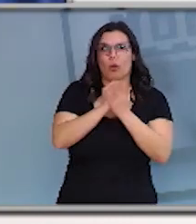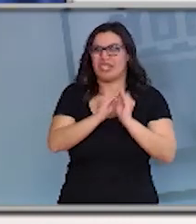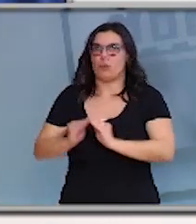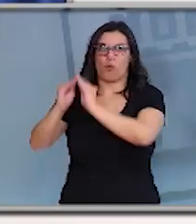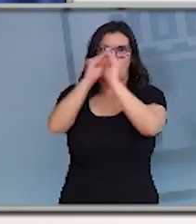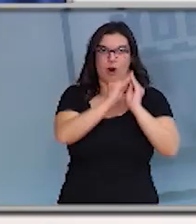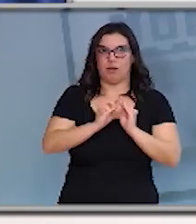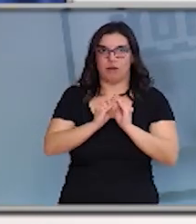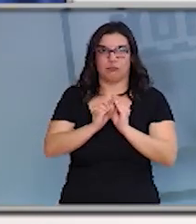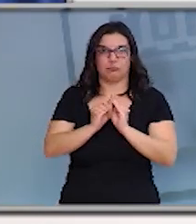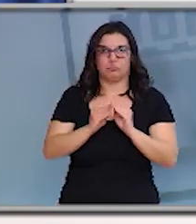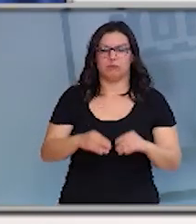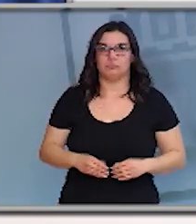medidas.